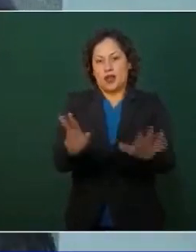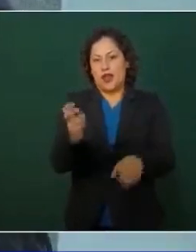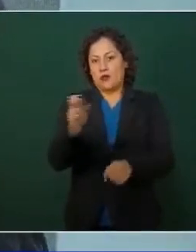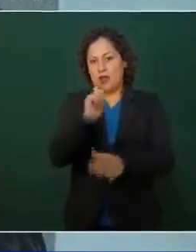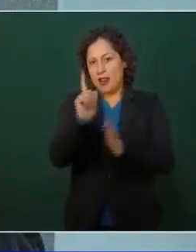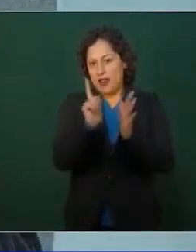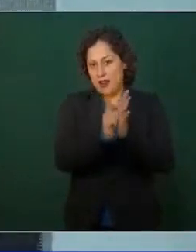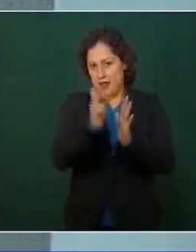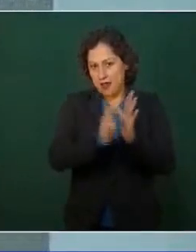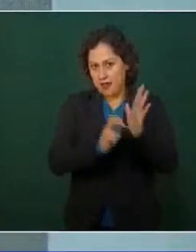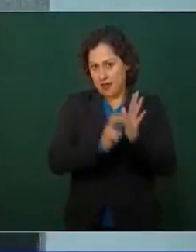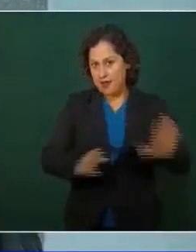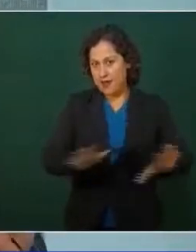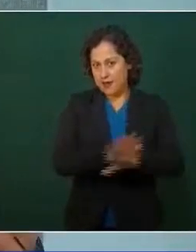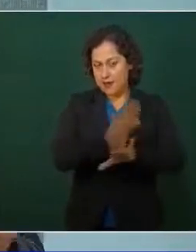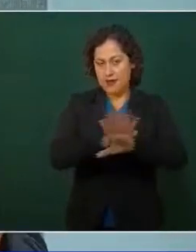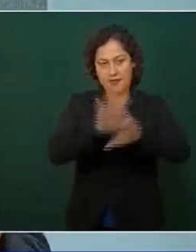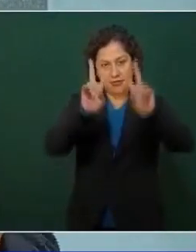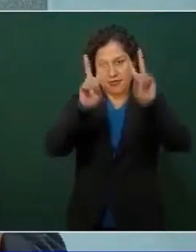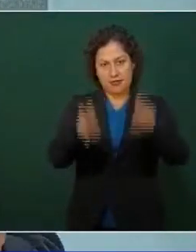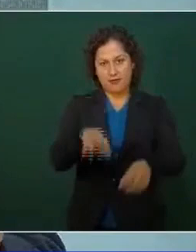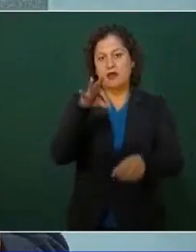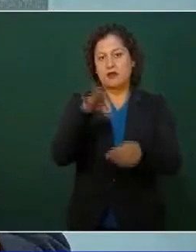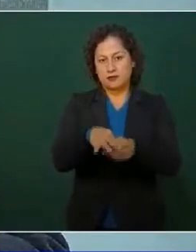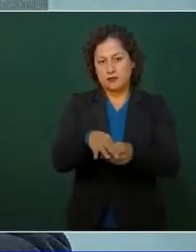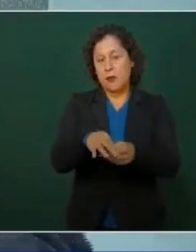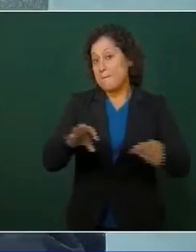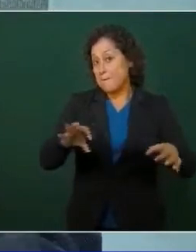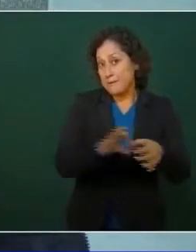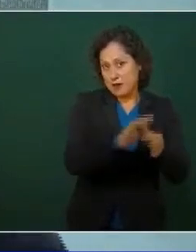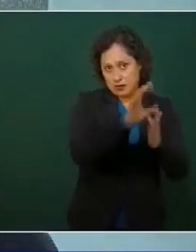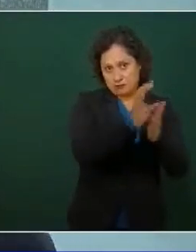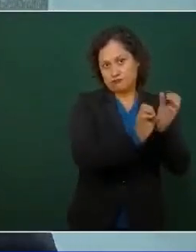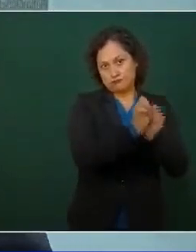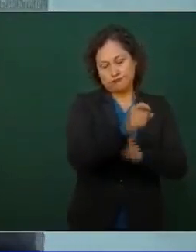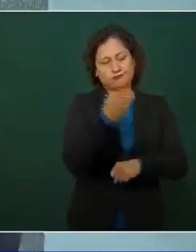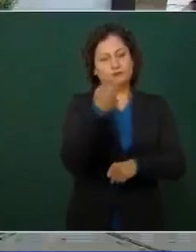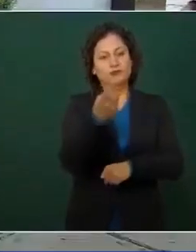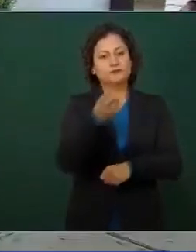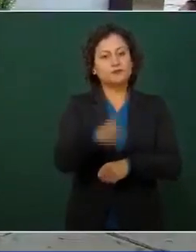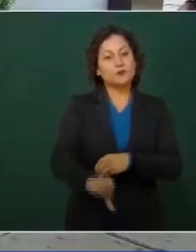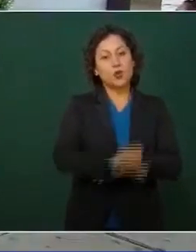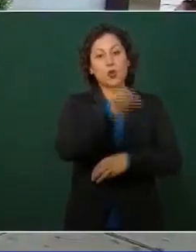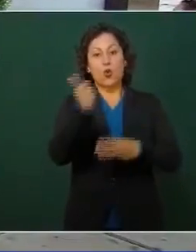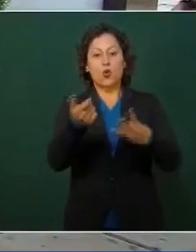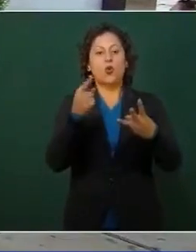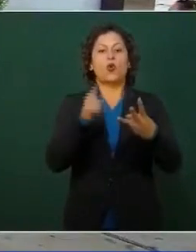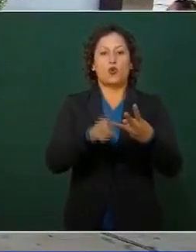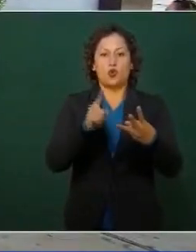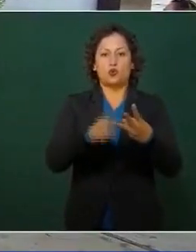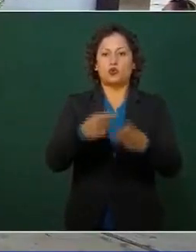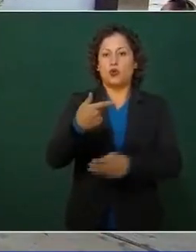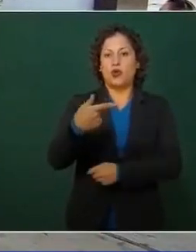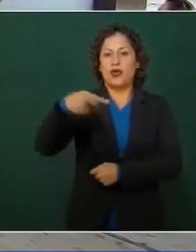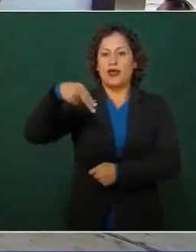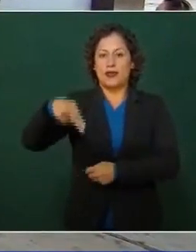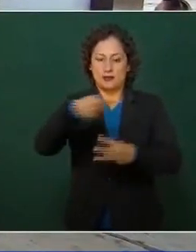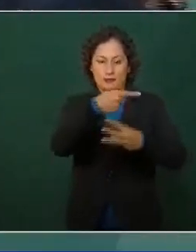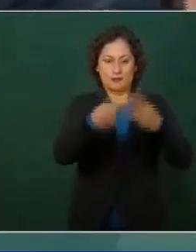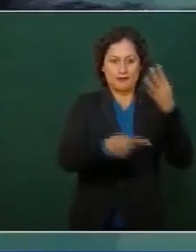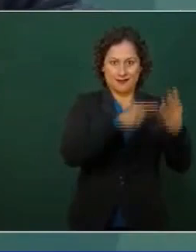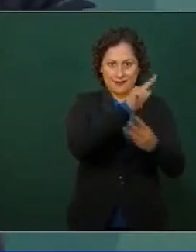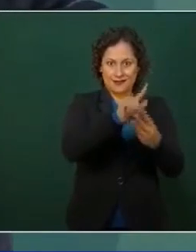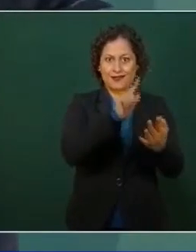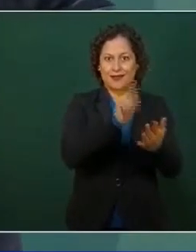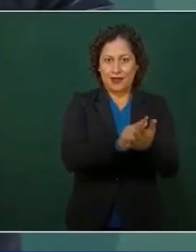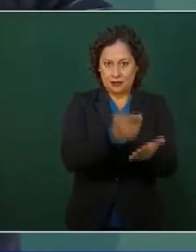es una reforma constitucional, ahí también vamos a ver. Luego la de la Guardia Nacional. Conservador y luego la de la Guardia Nacional, son las tres. Y luego